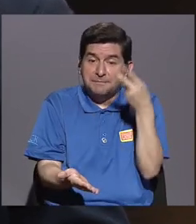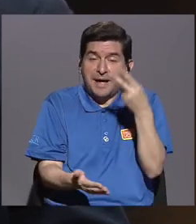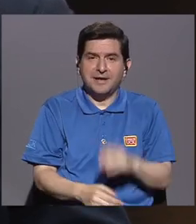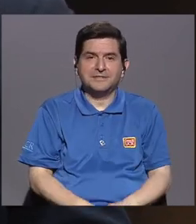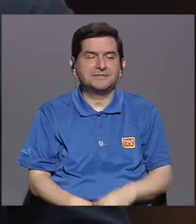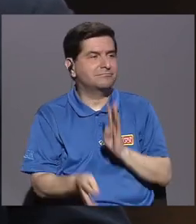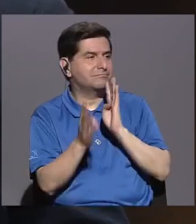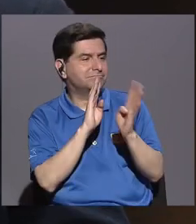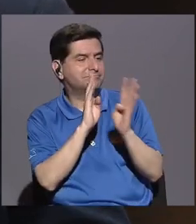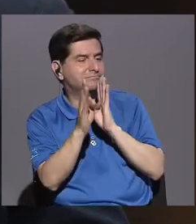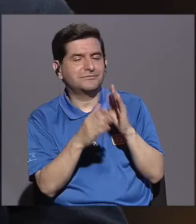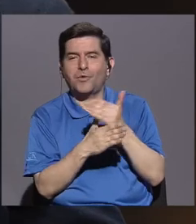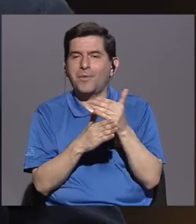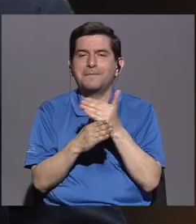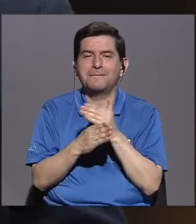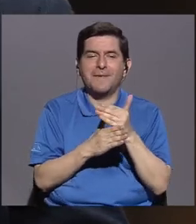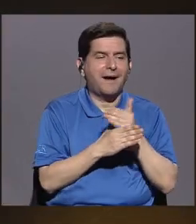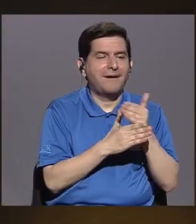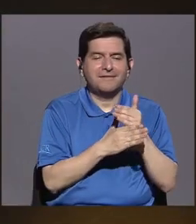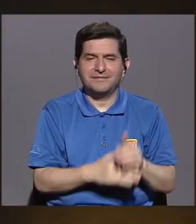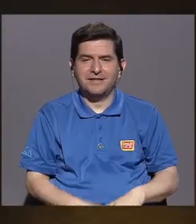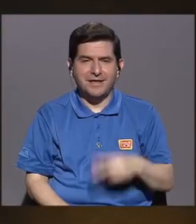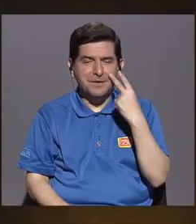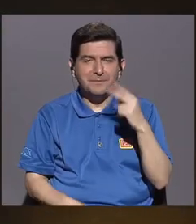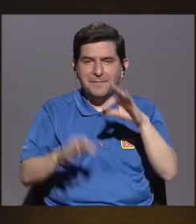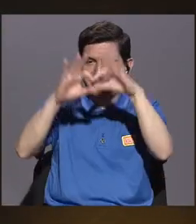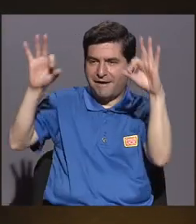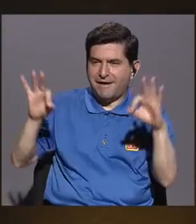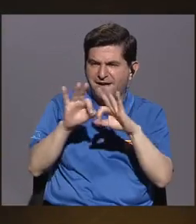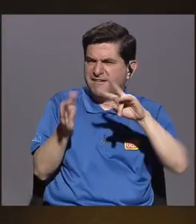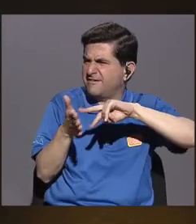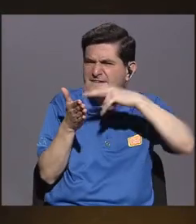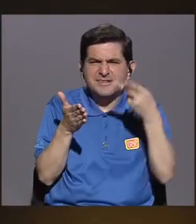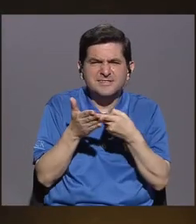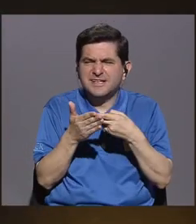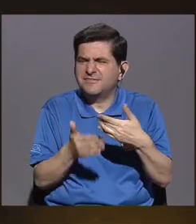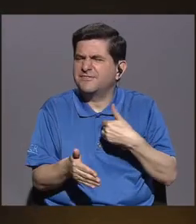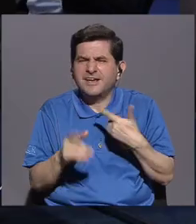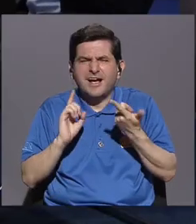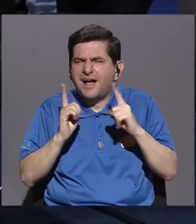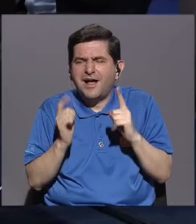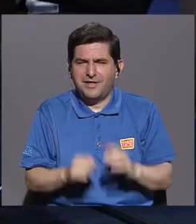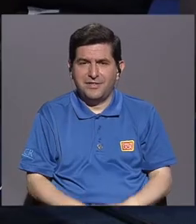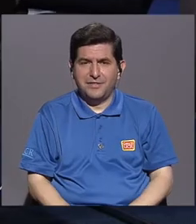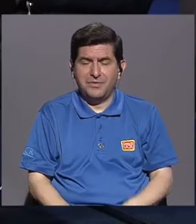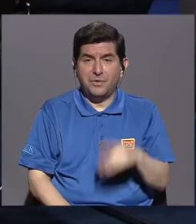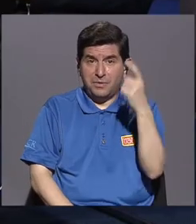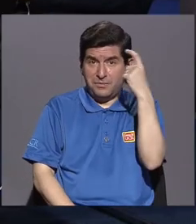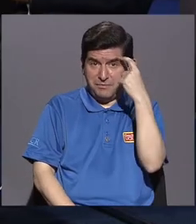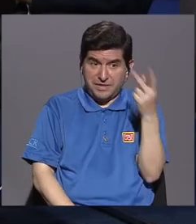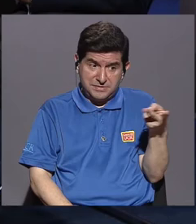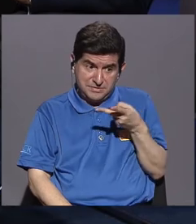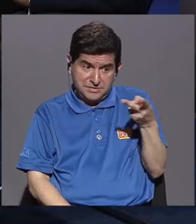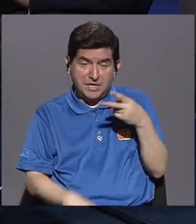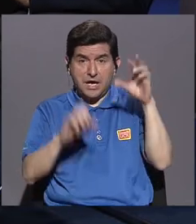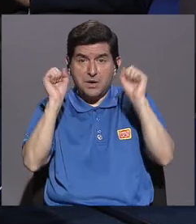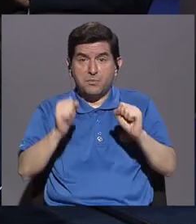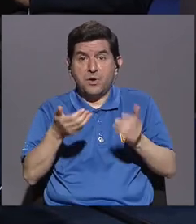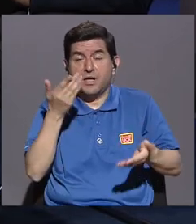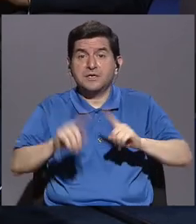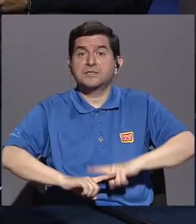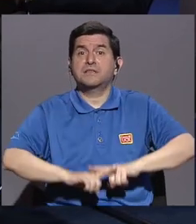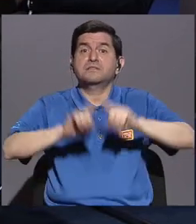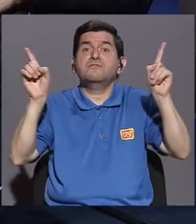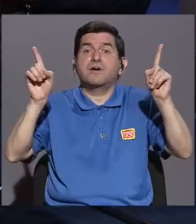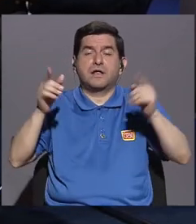eso de conversar, de compartir, de ver una imagen y ver qué significado podemos sacarle y que lo que pensemos los dos pueda ser totalmente